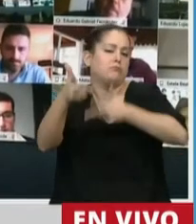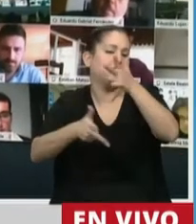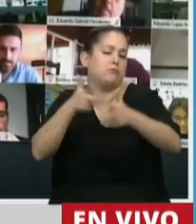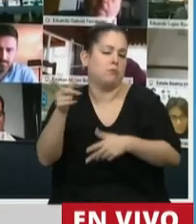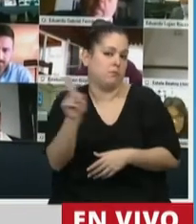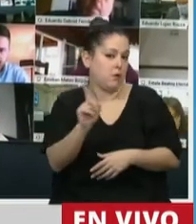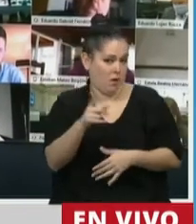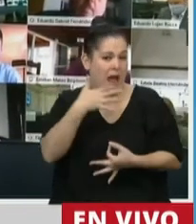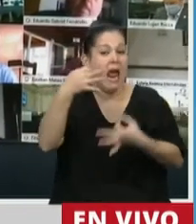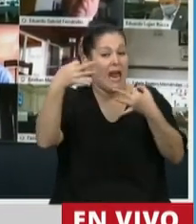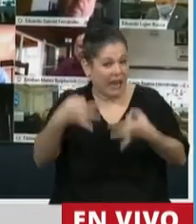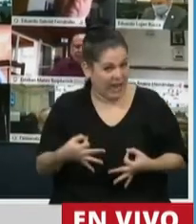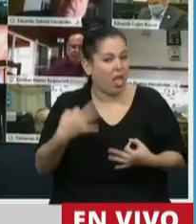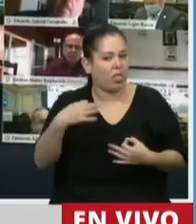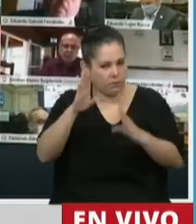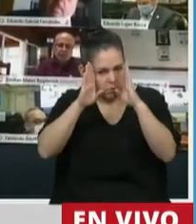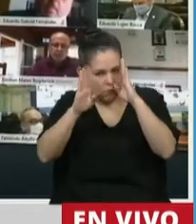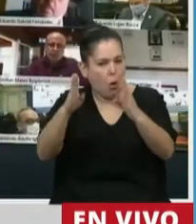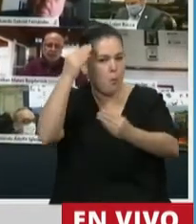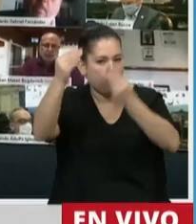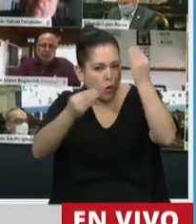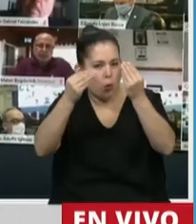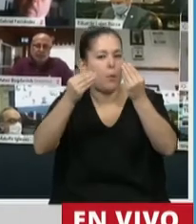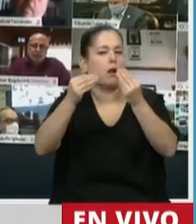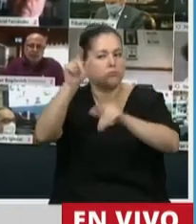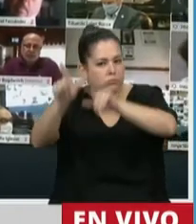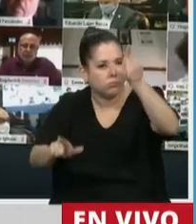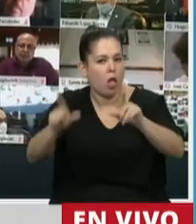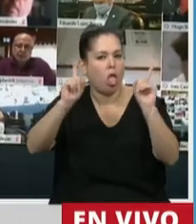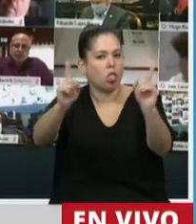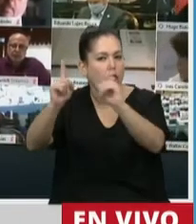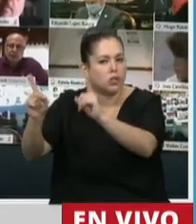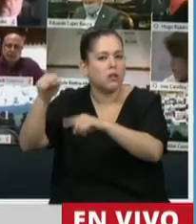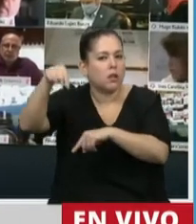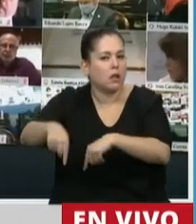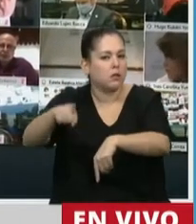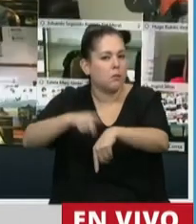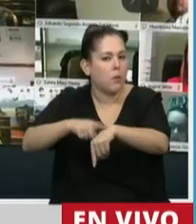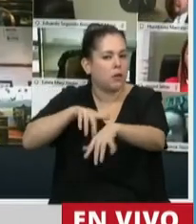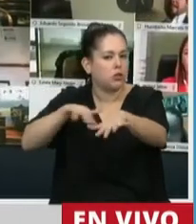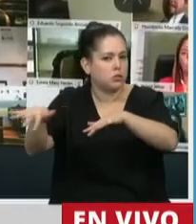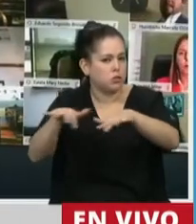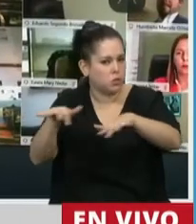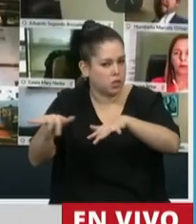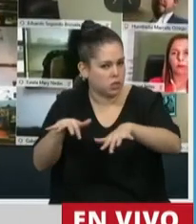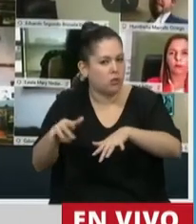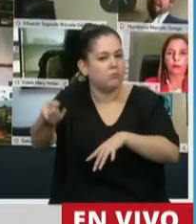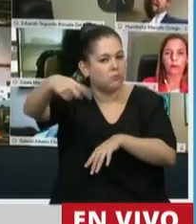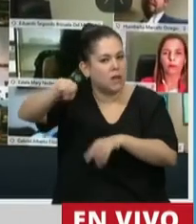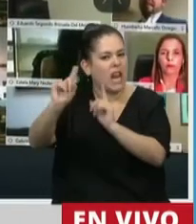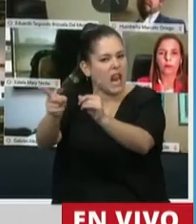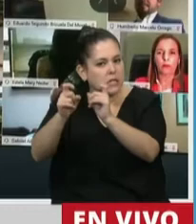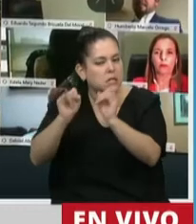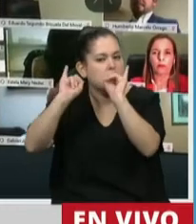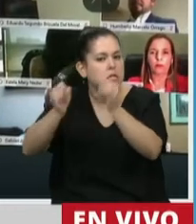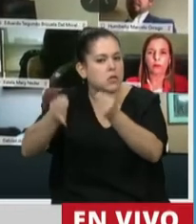preocupemos realmente por lo que los docentes y las docentes están viviendo en estos momentos y que necesitan del